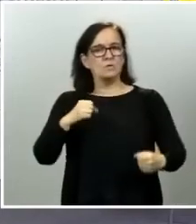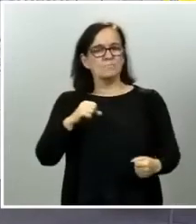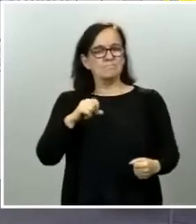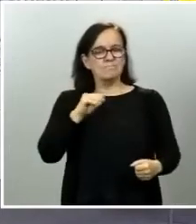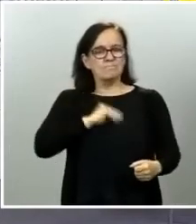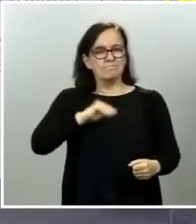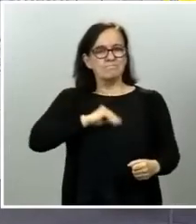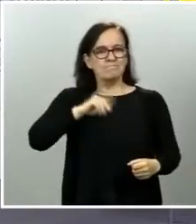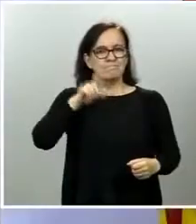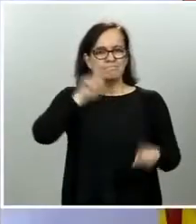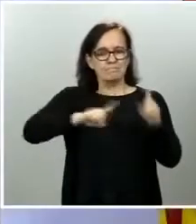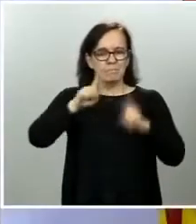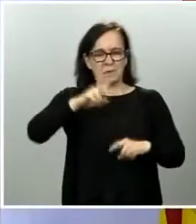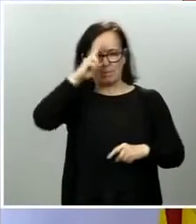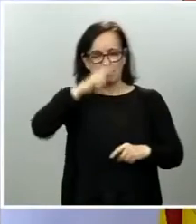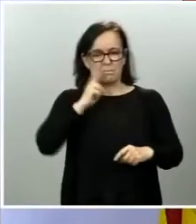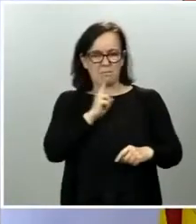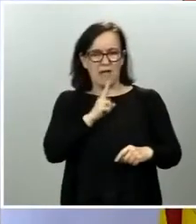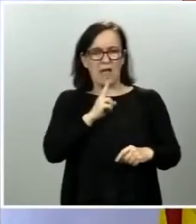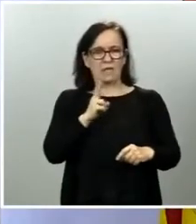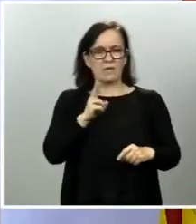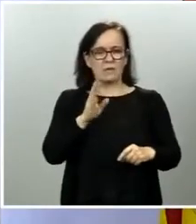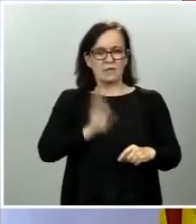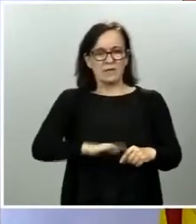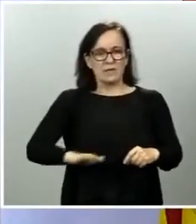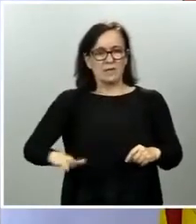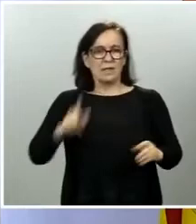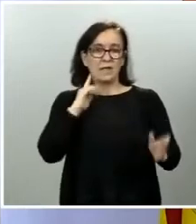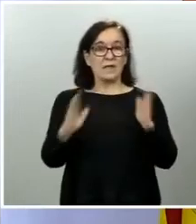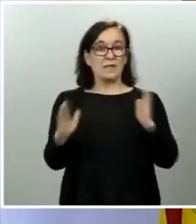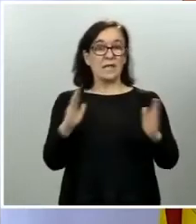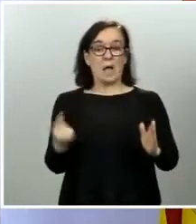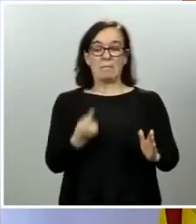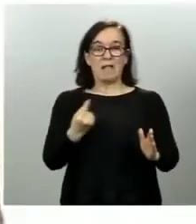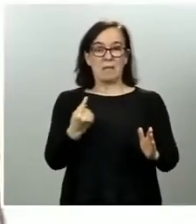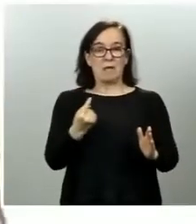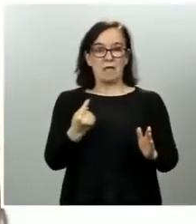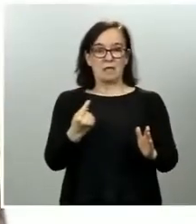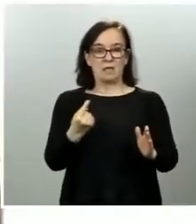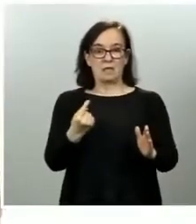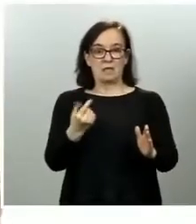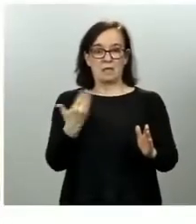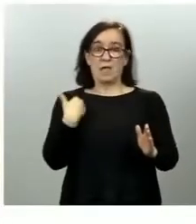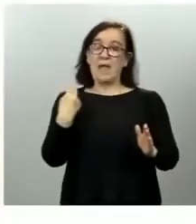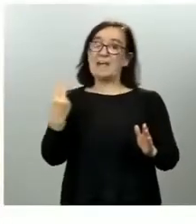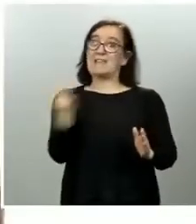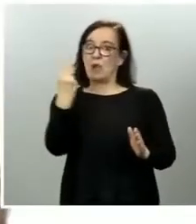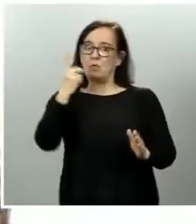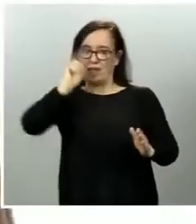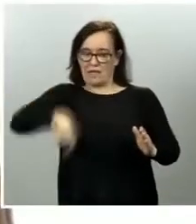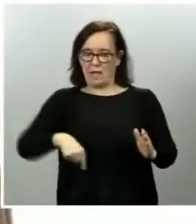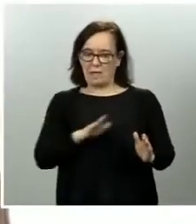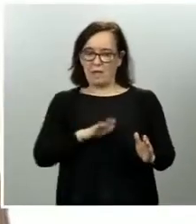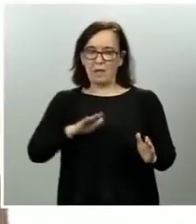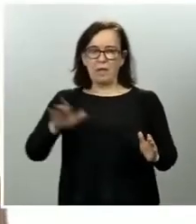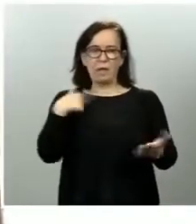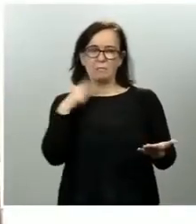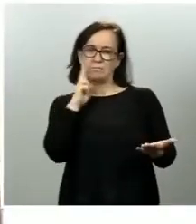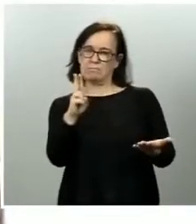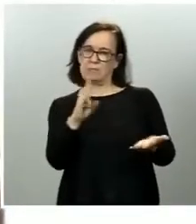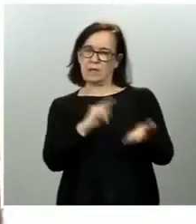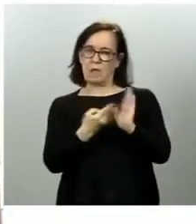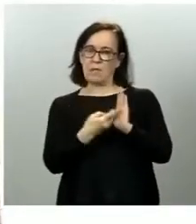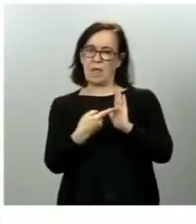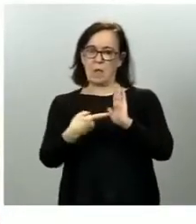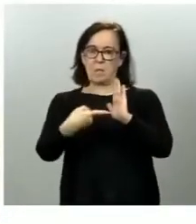los padres que tienen niños en la etapa de primaria y los primeros años de secundaria porque, viendo el plan de desescalada,